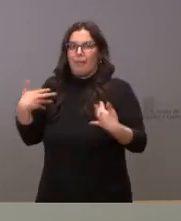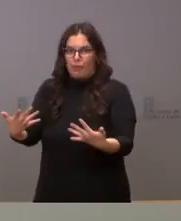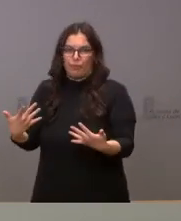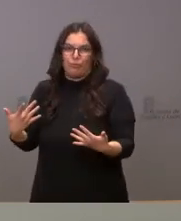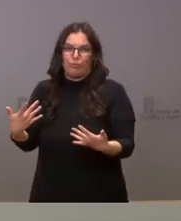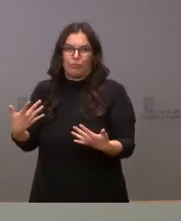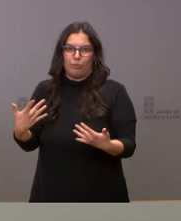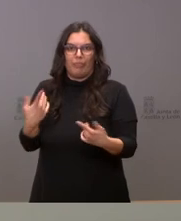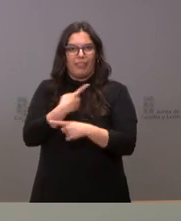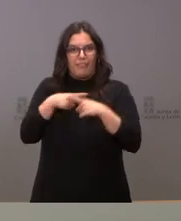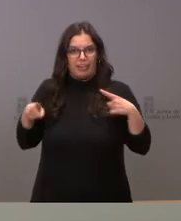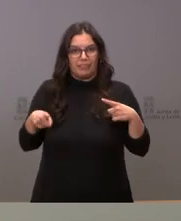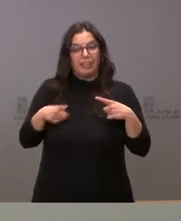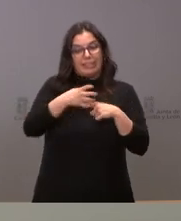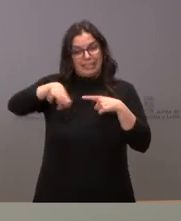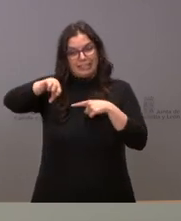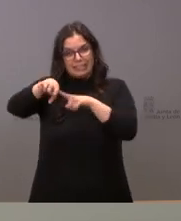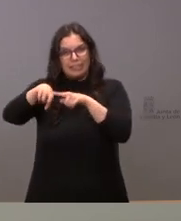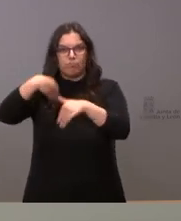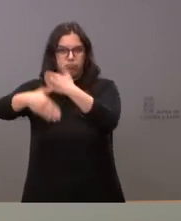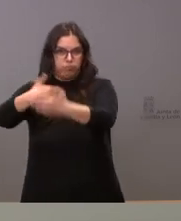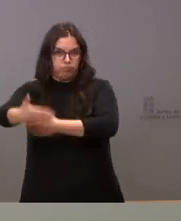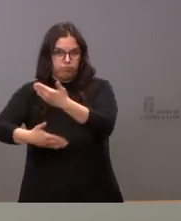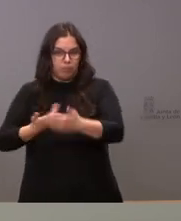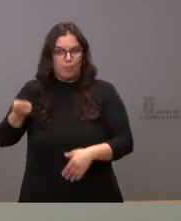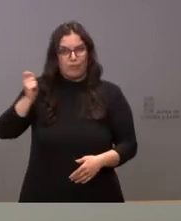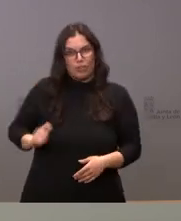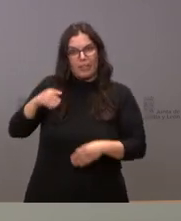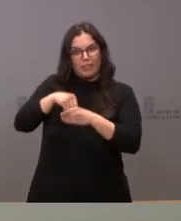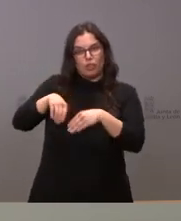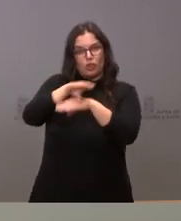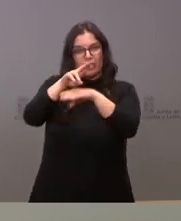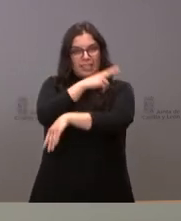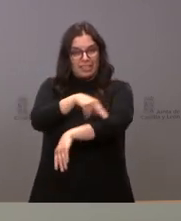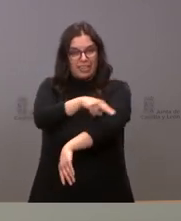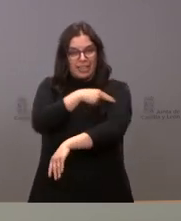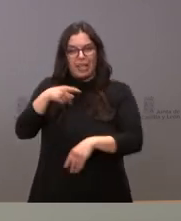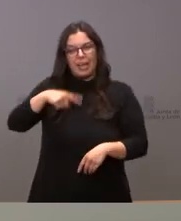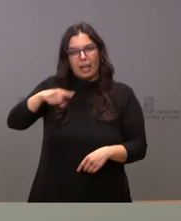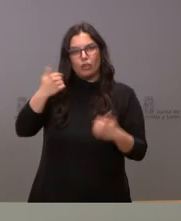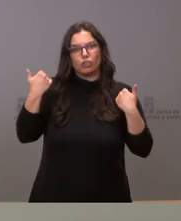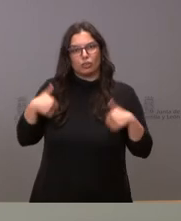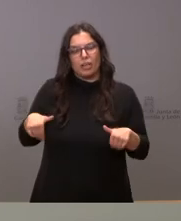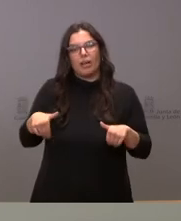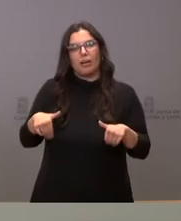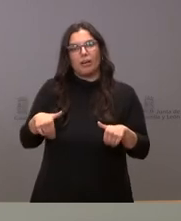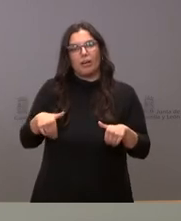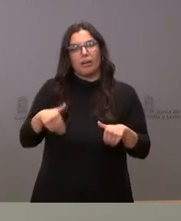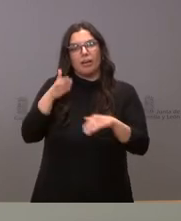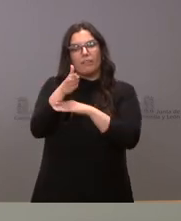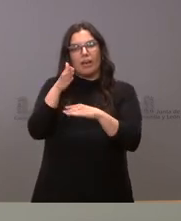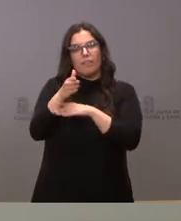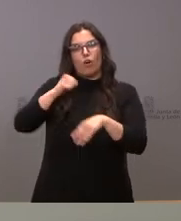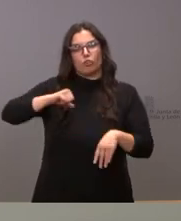fases diferentes y por tanto ir ya agilizando y los profesionales de la Consejería de Sanidad en materia de infraestructura están yendo en este caso al hospital Río